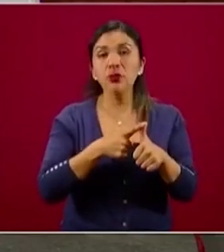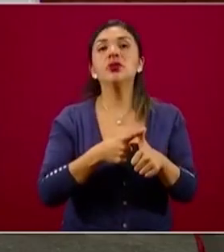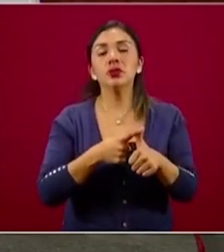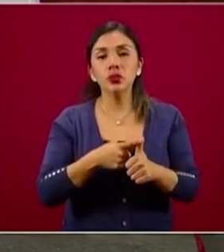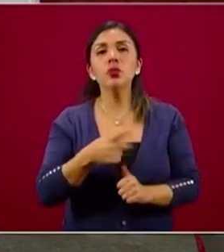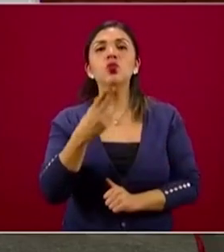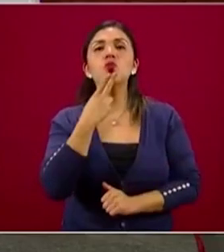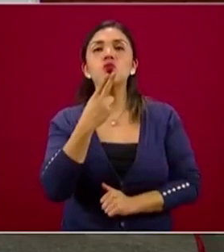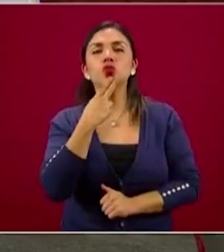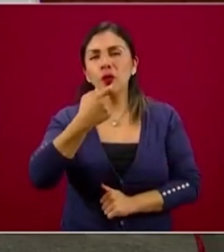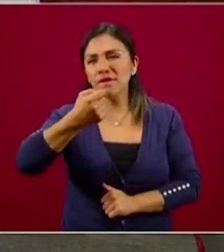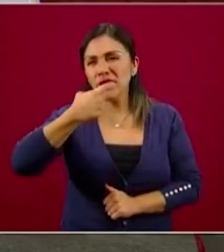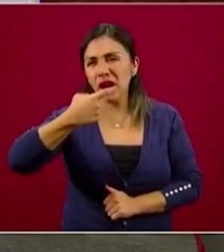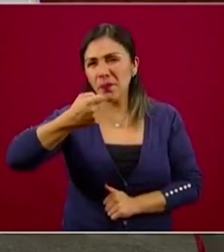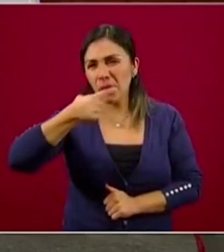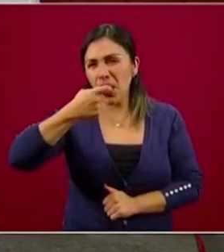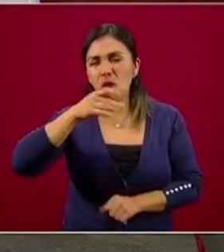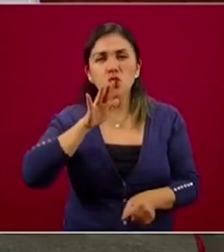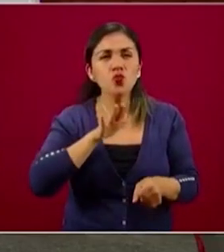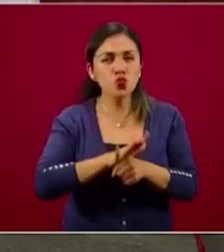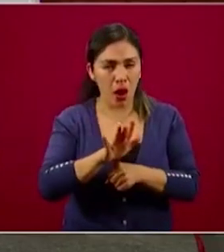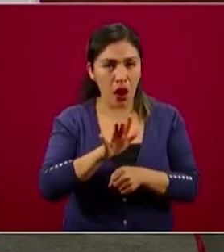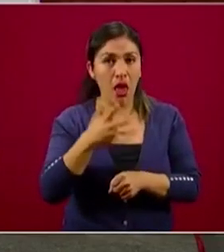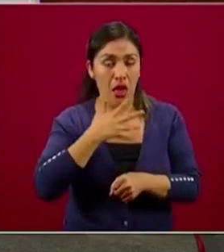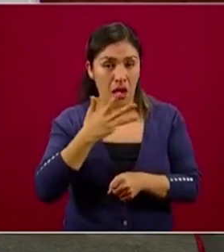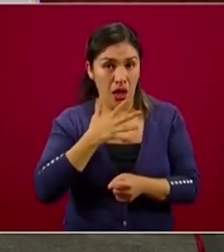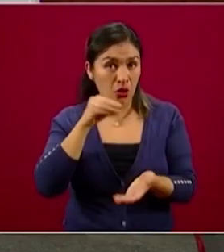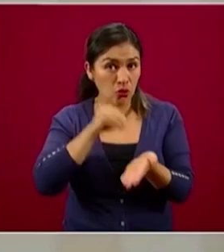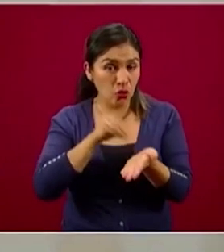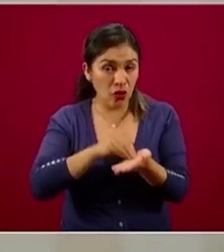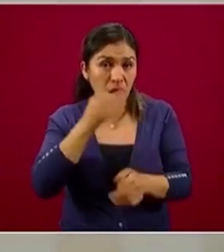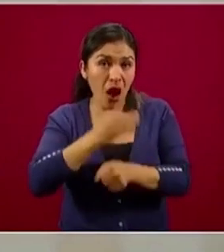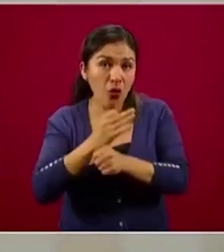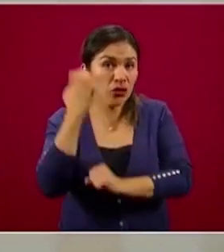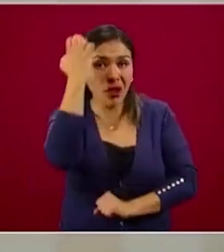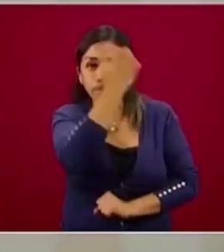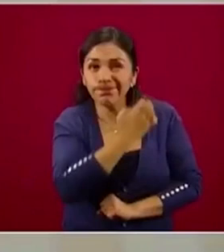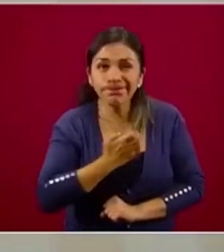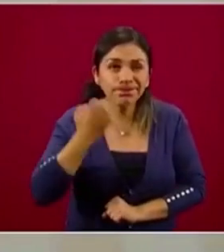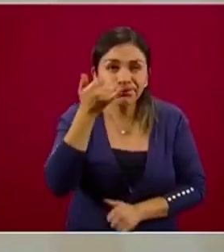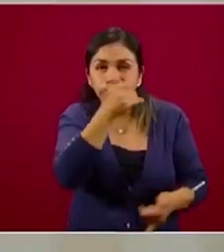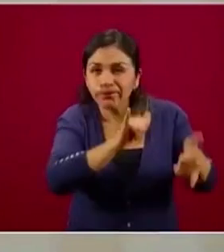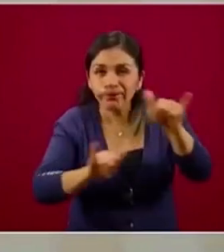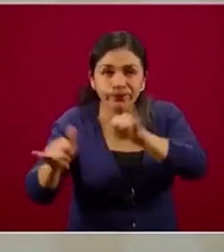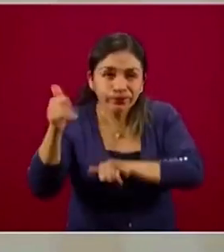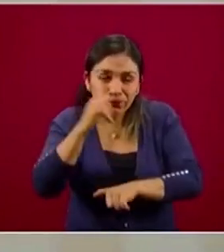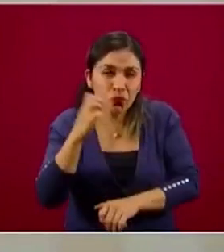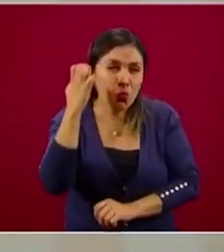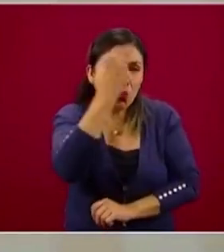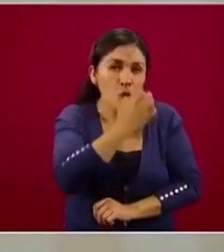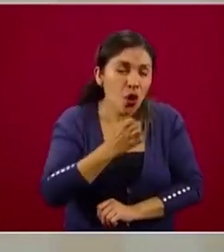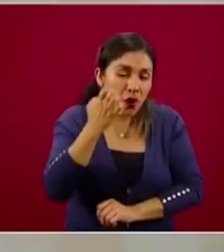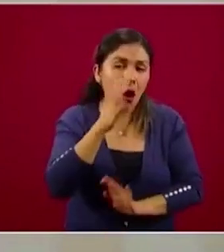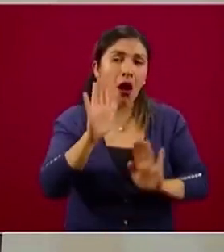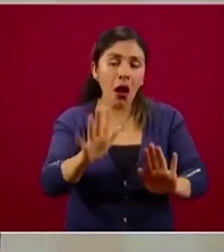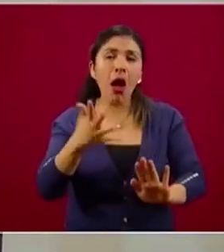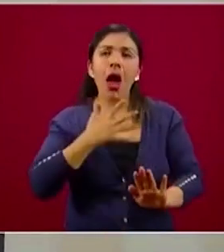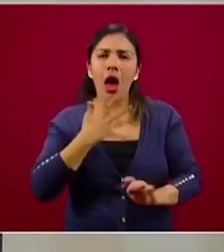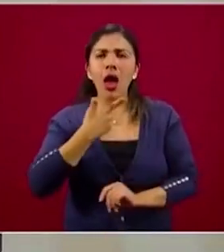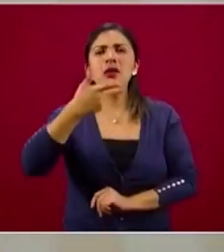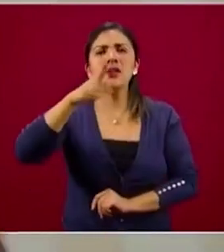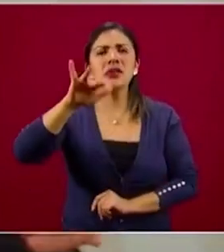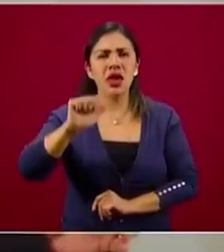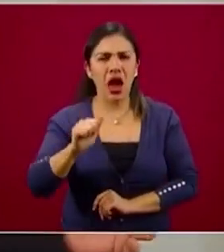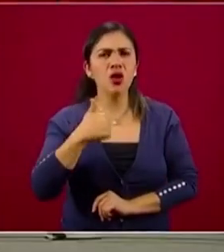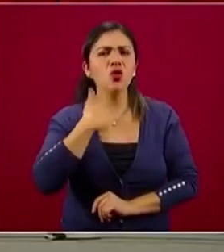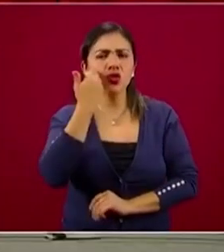El uso de fármacos que se encuentran todavía en una fase experimental, tenemos una guía y